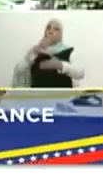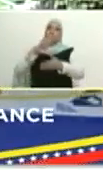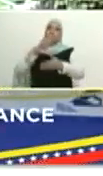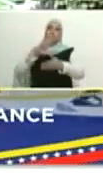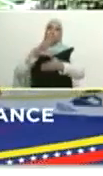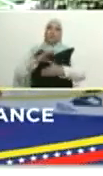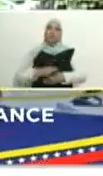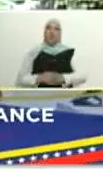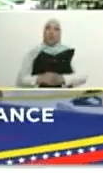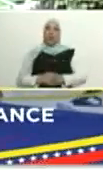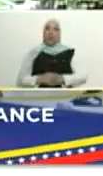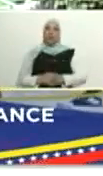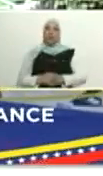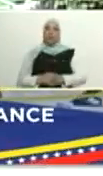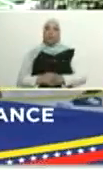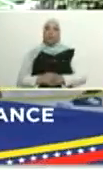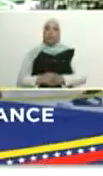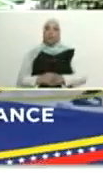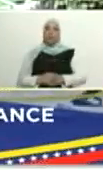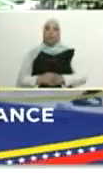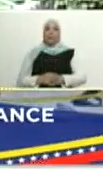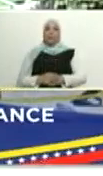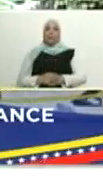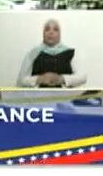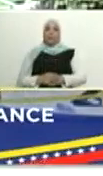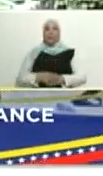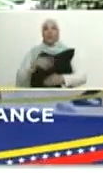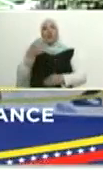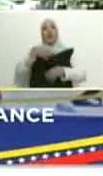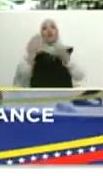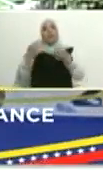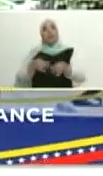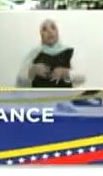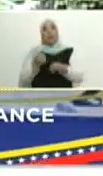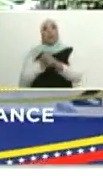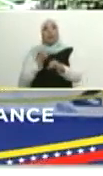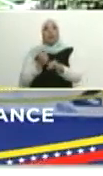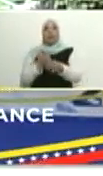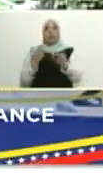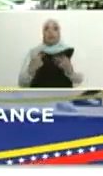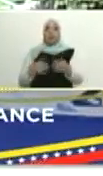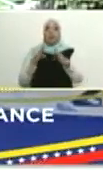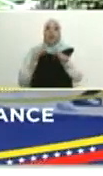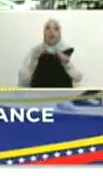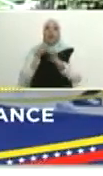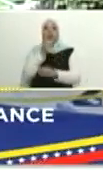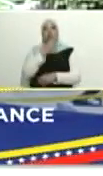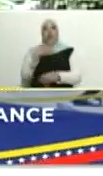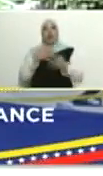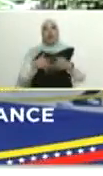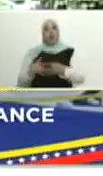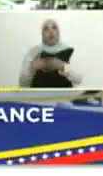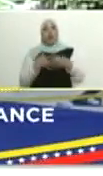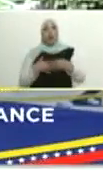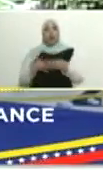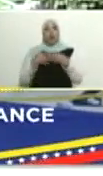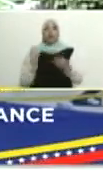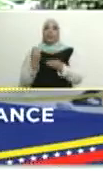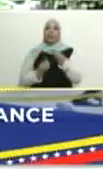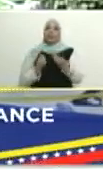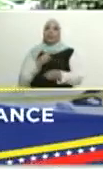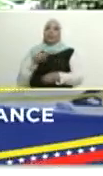un portal oficial de la Casa Blanca de los Estados Unidos de Norteamérica